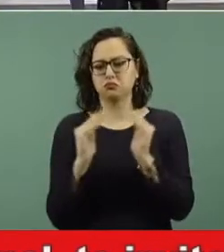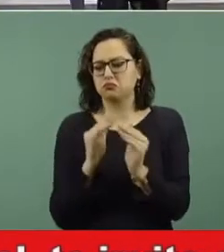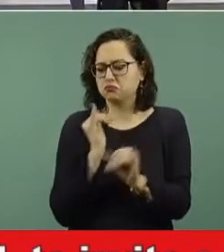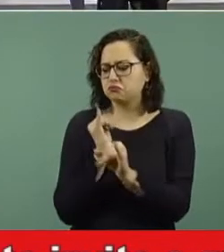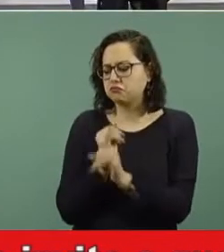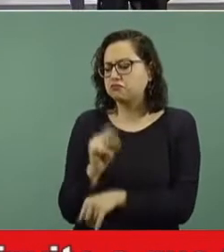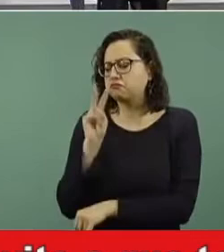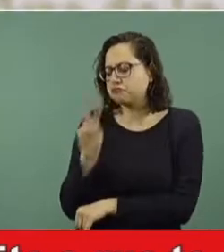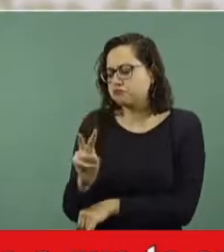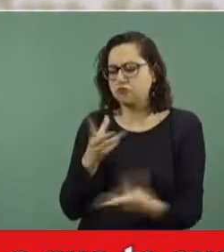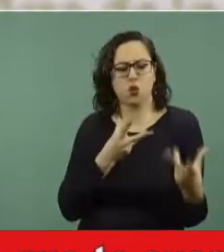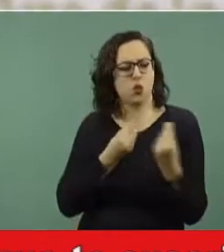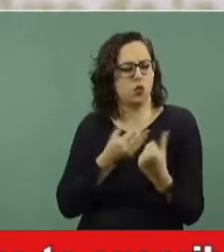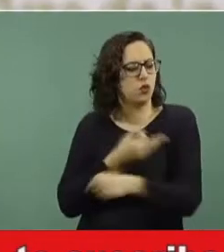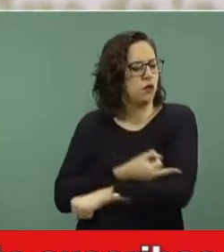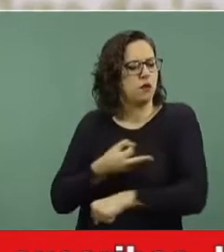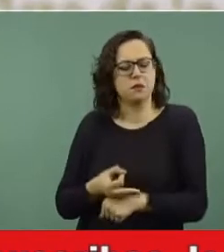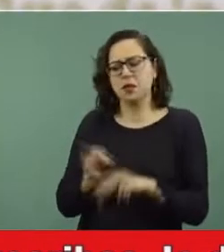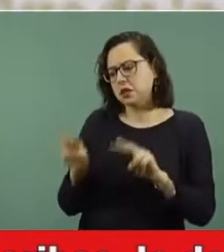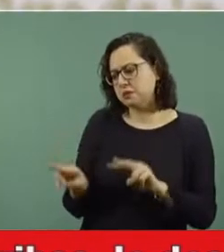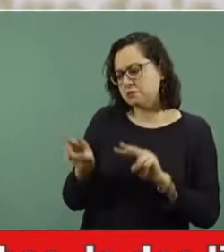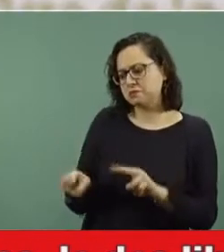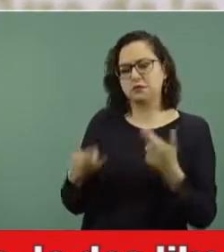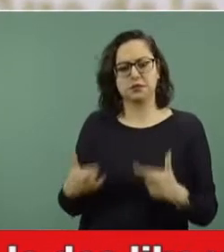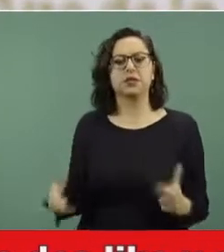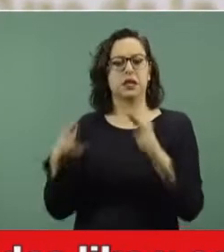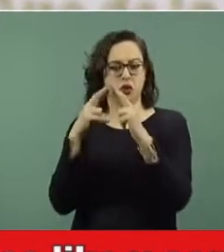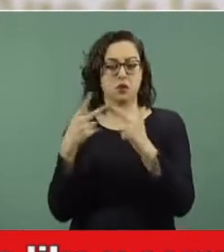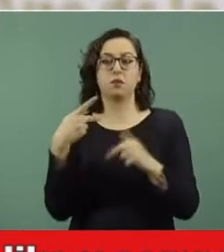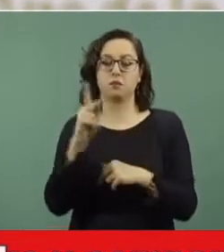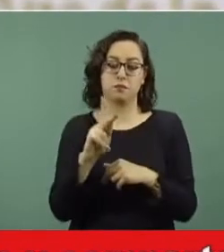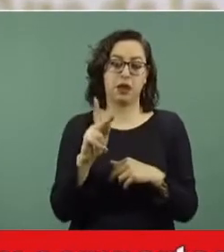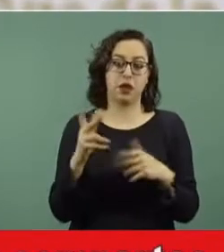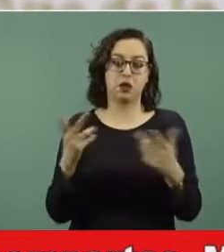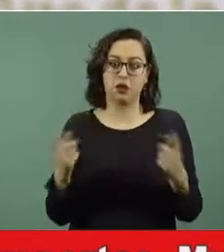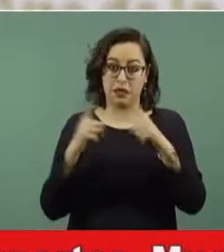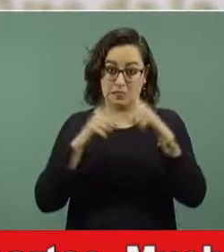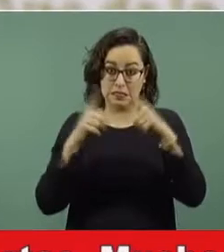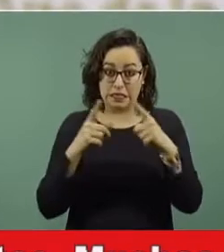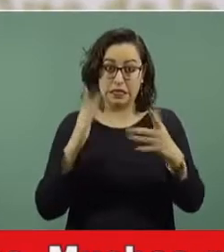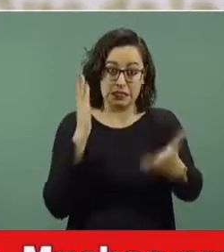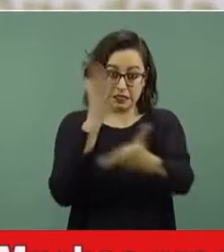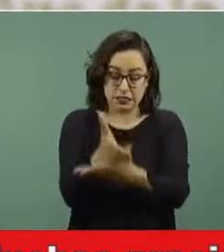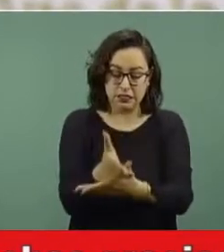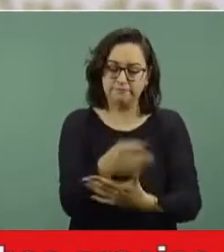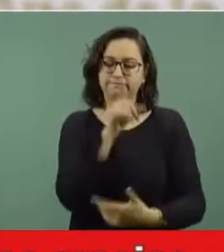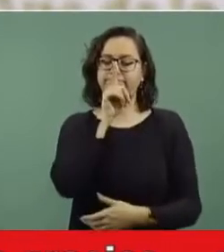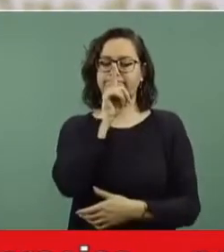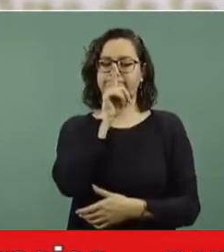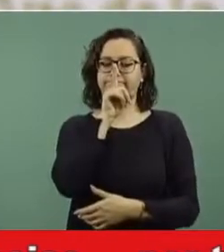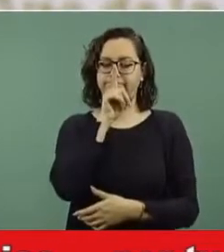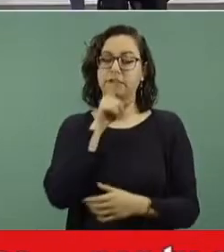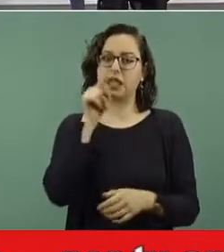luego poder hacerlo en familia, quien tiene culto religioso, pero no concurrir a templos donde puede haber riesgo de